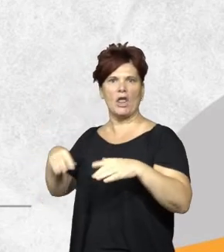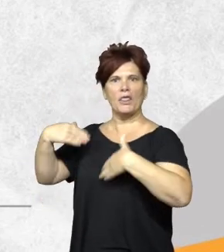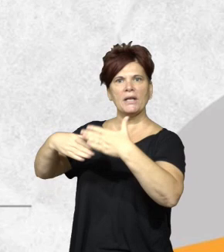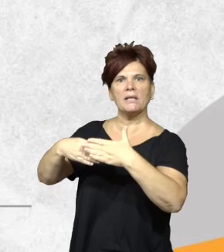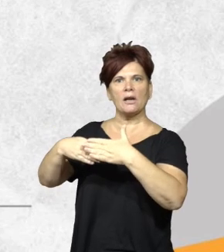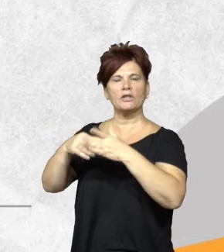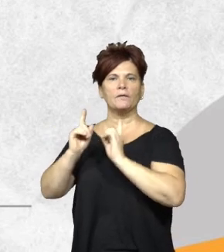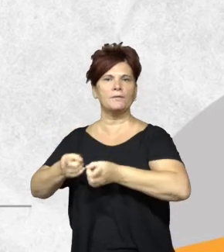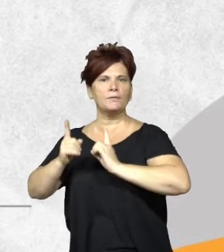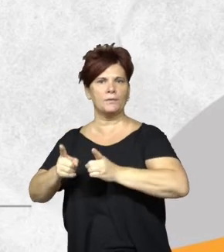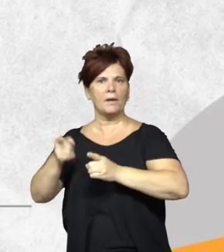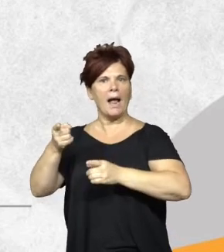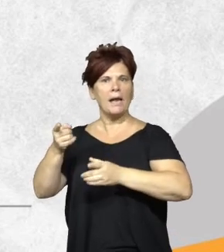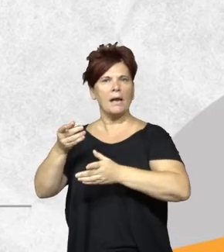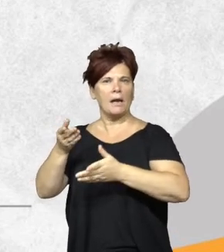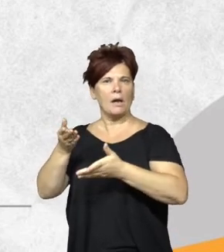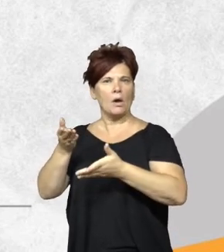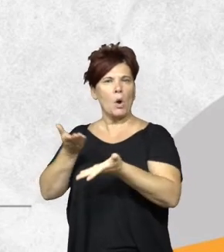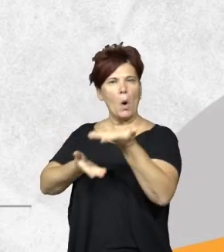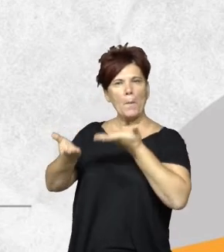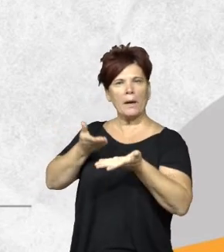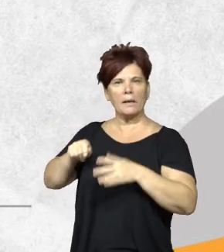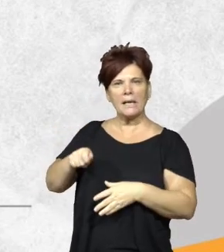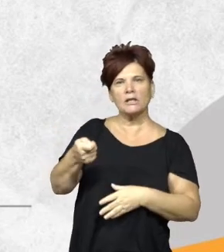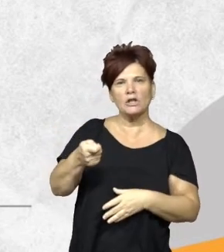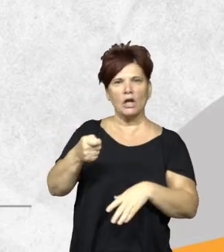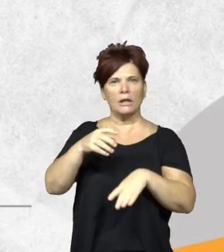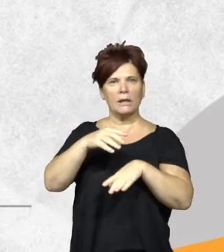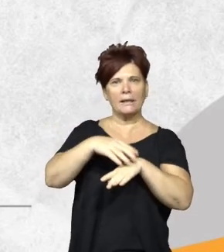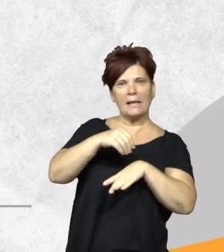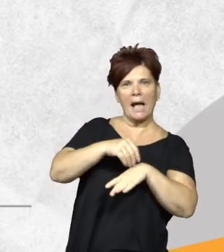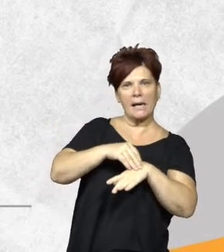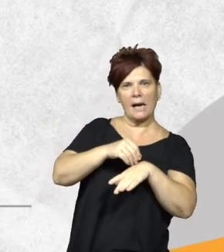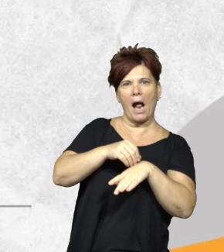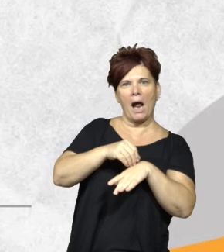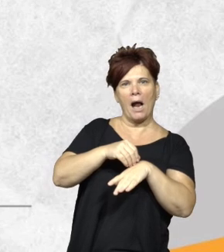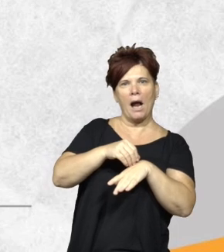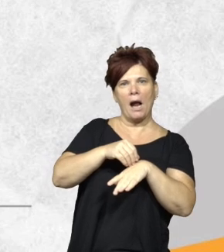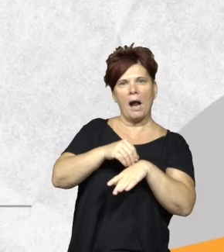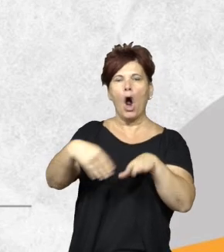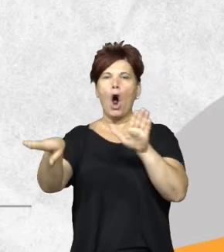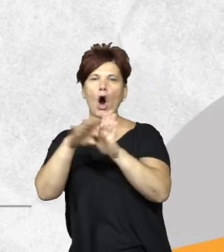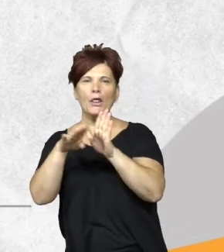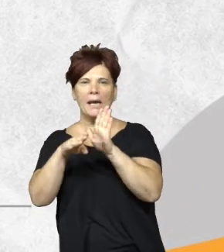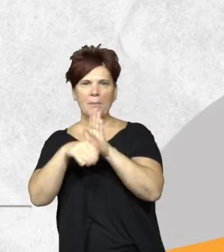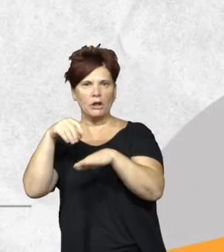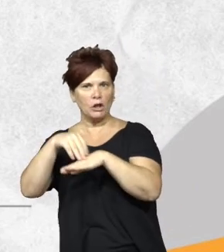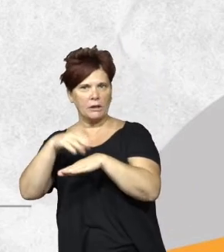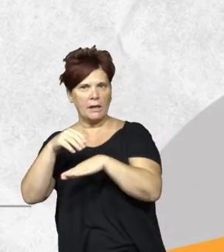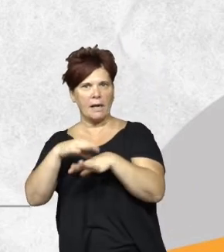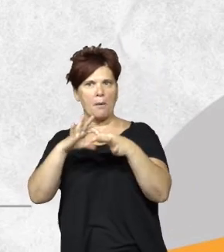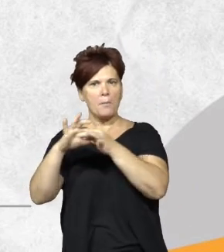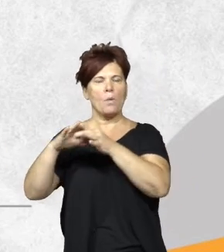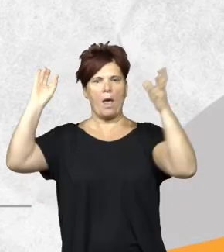era se compatibilizaba la gestión de tierra se compatibilizaba el ordenamiento territorial con la